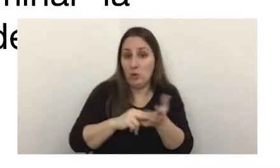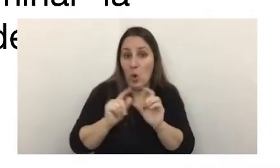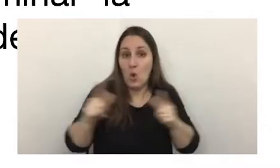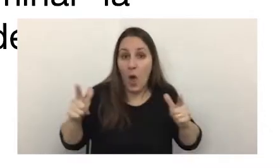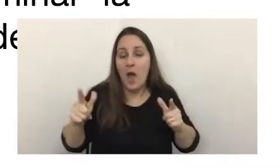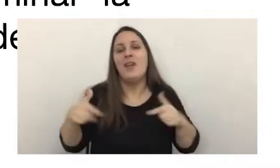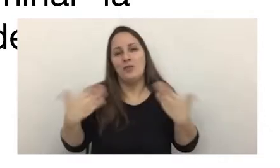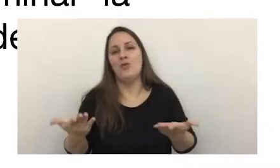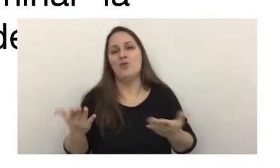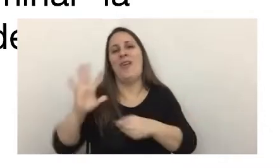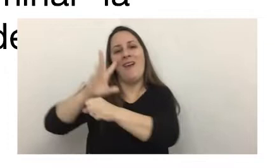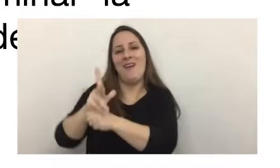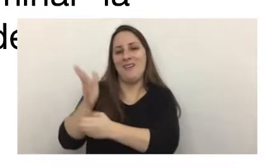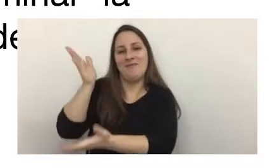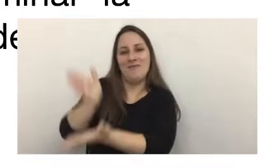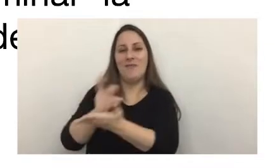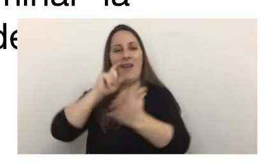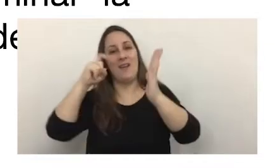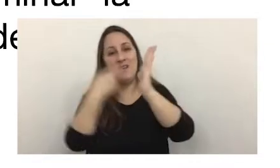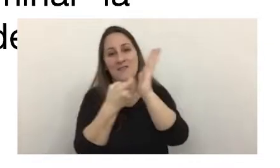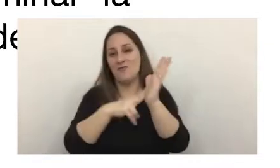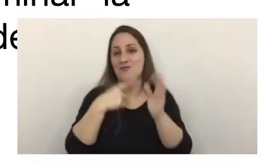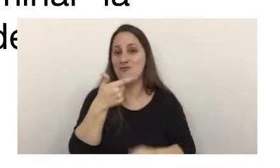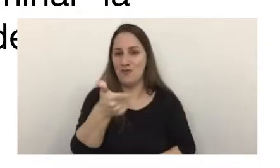existencia de un delito de evasión fiscal